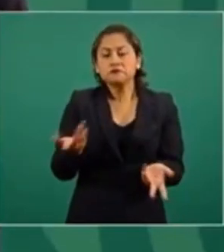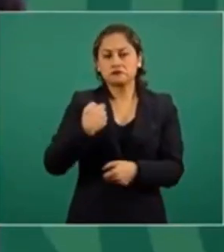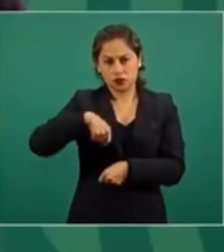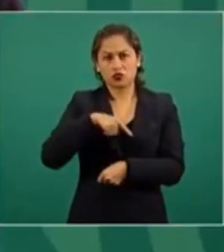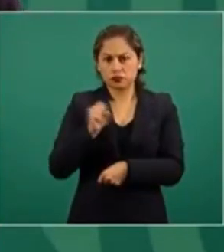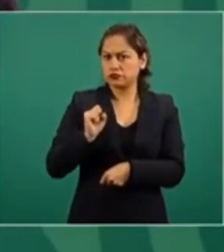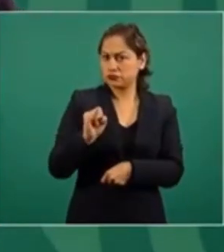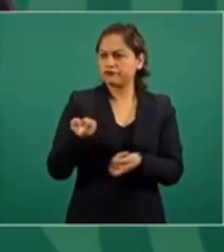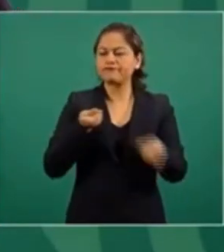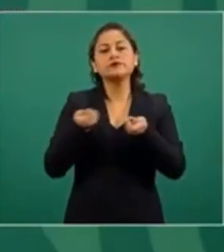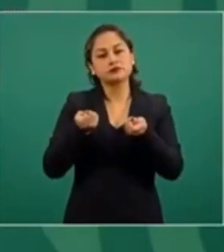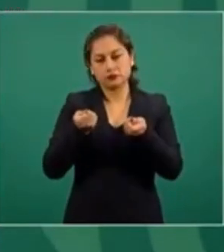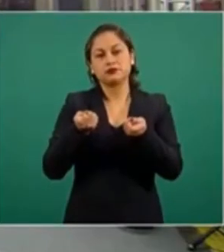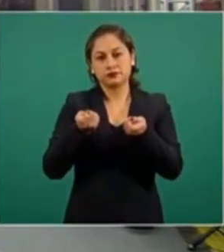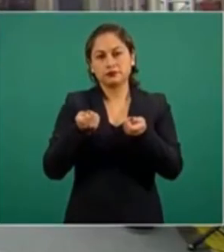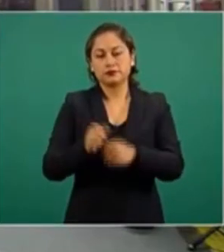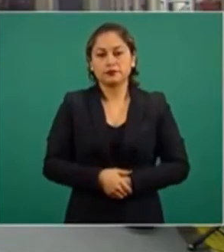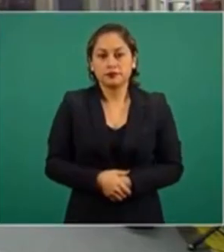ajustar.